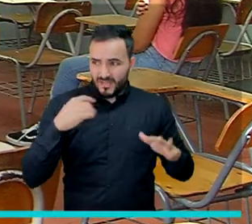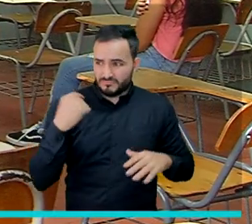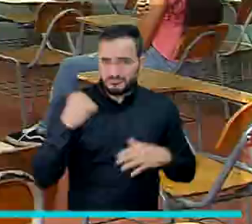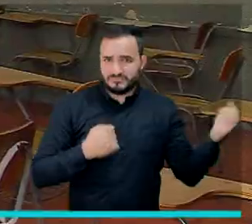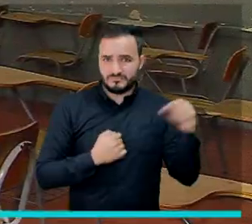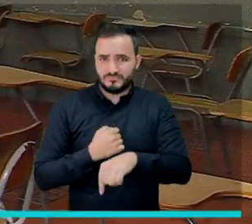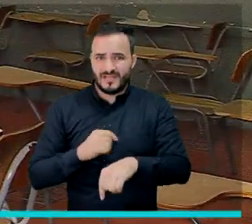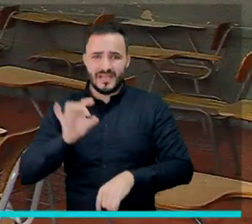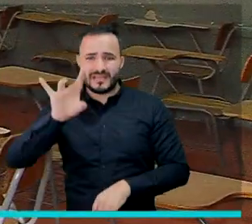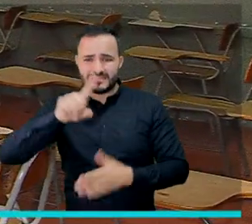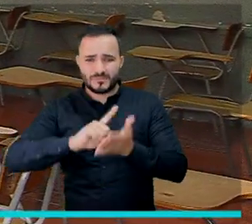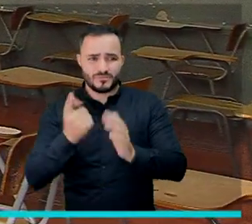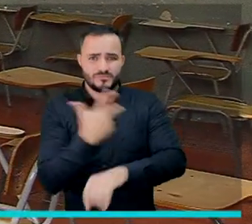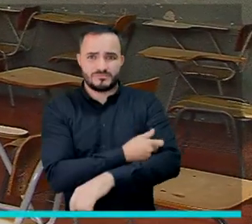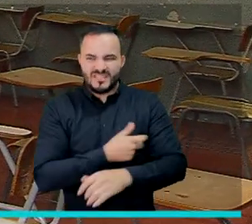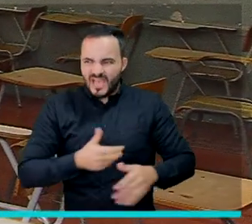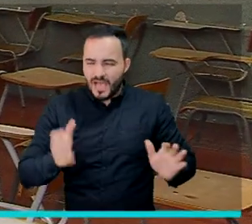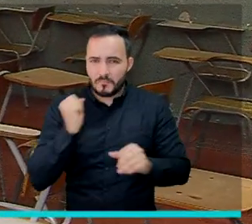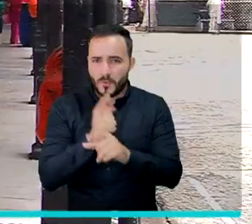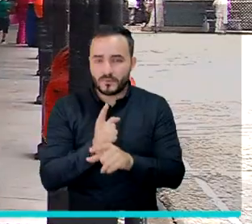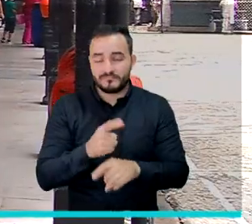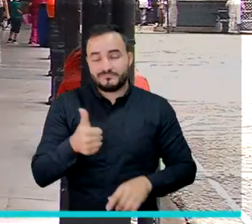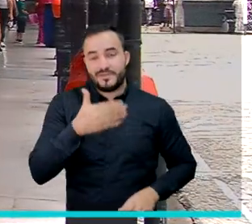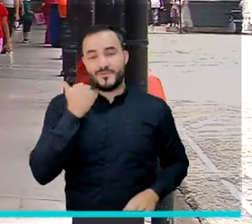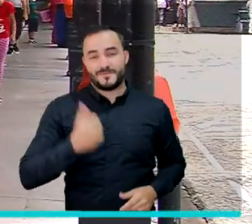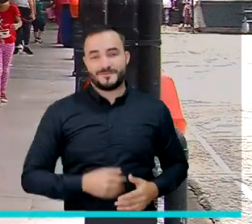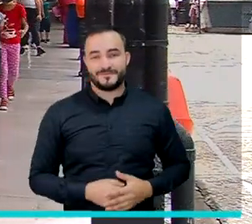demorado ni 15 minutos y ya están vacunados.